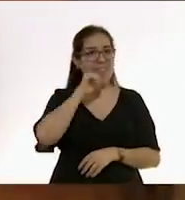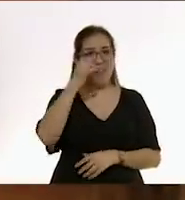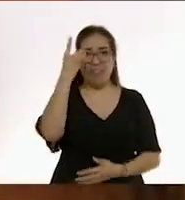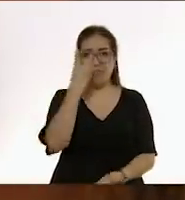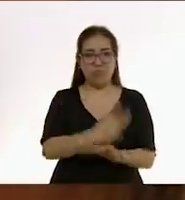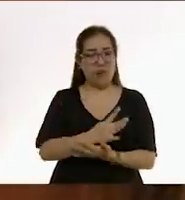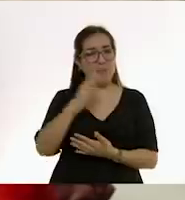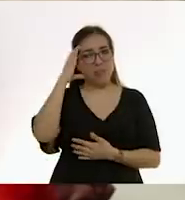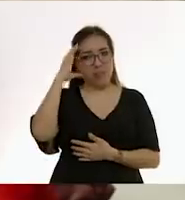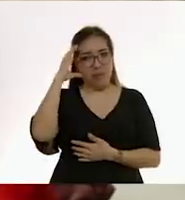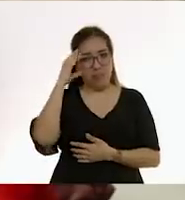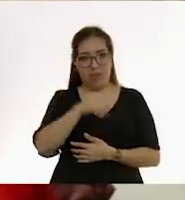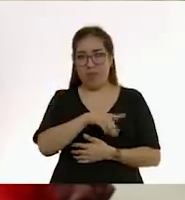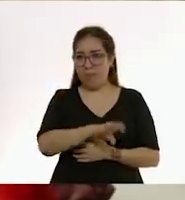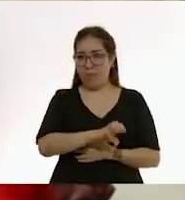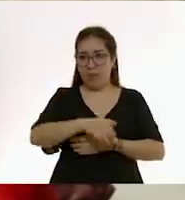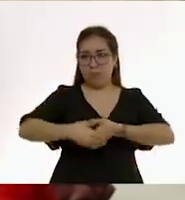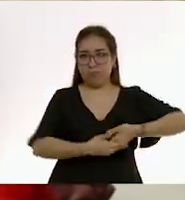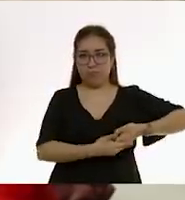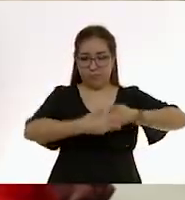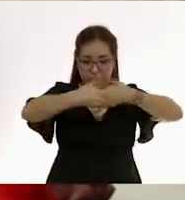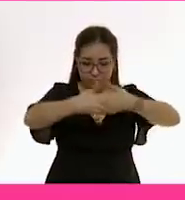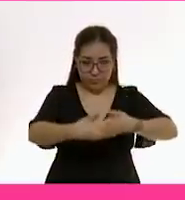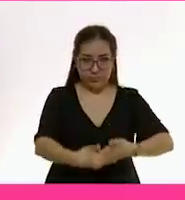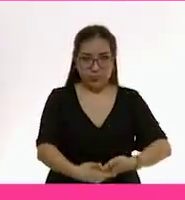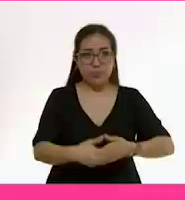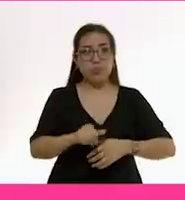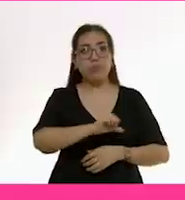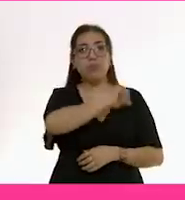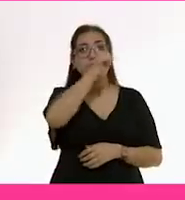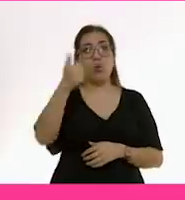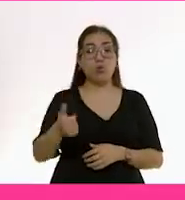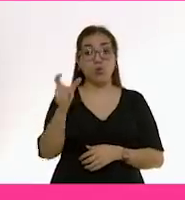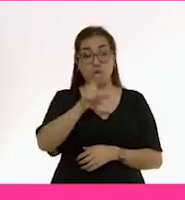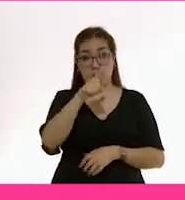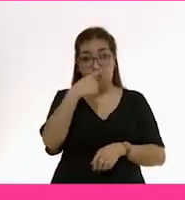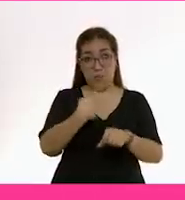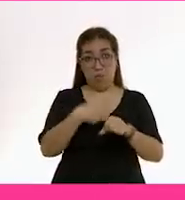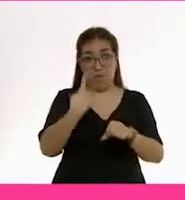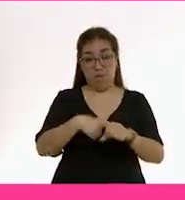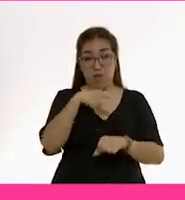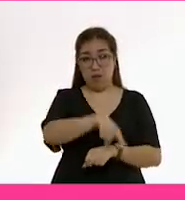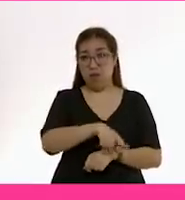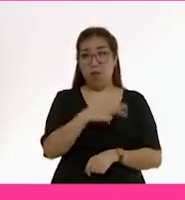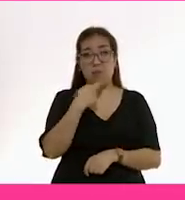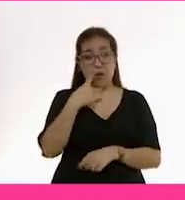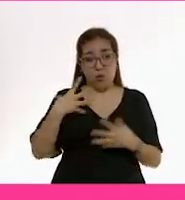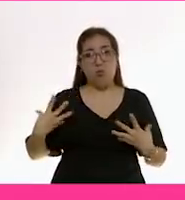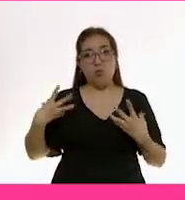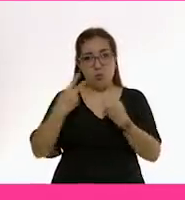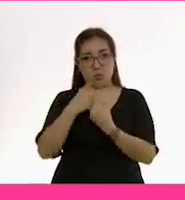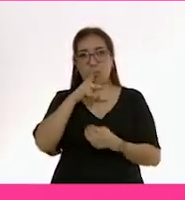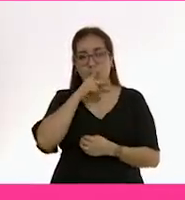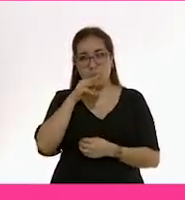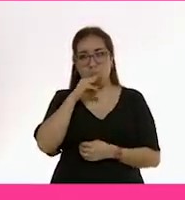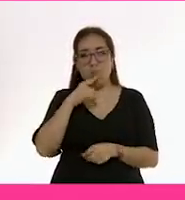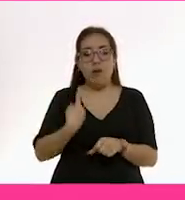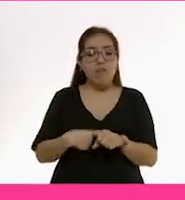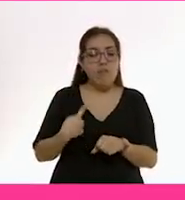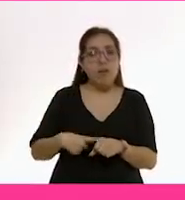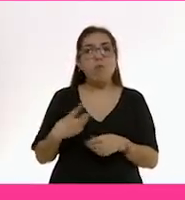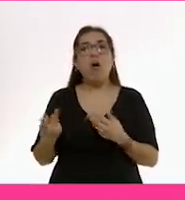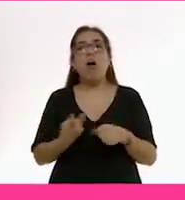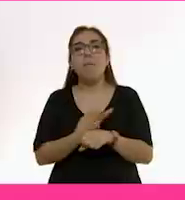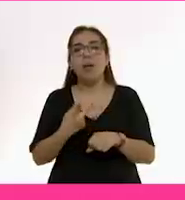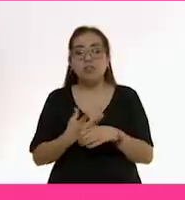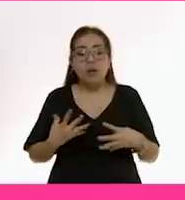respiratorias del bebé. Otro punto muy importante es que cuando los bebés están enfermos es mejor mantenerlos cerca de mamá y papá para darnos cuenta de lo que está sucediendo.